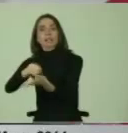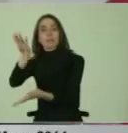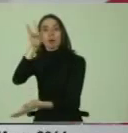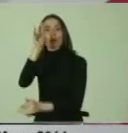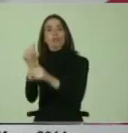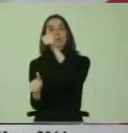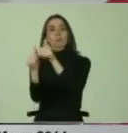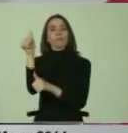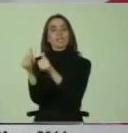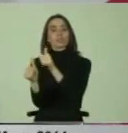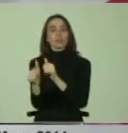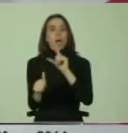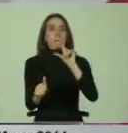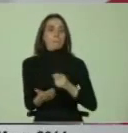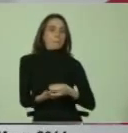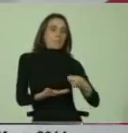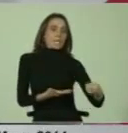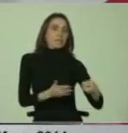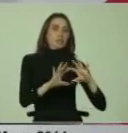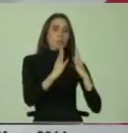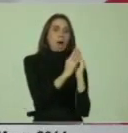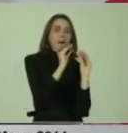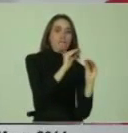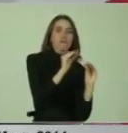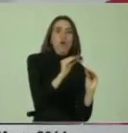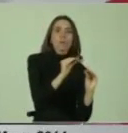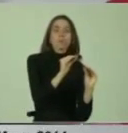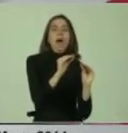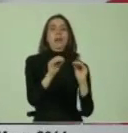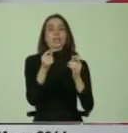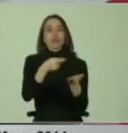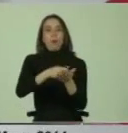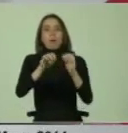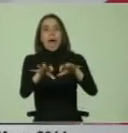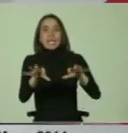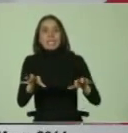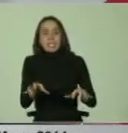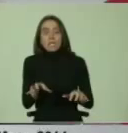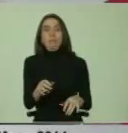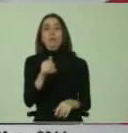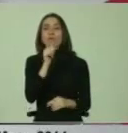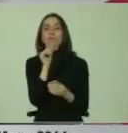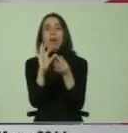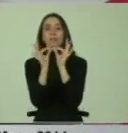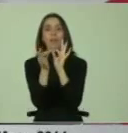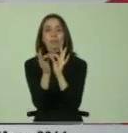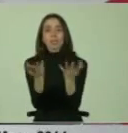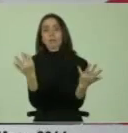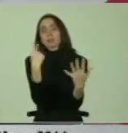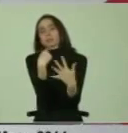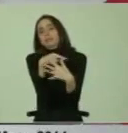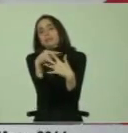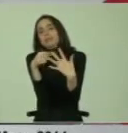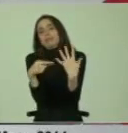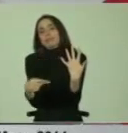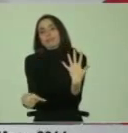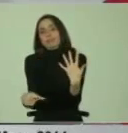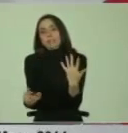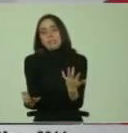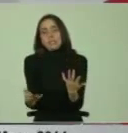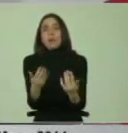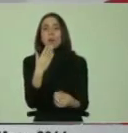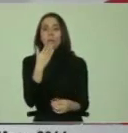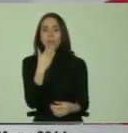profesionales y en menor medida en formación y en equipamientos, falta de intérpretes, etc. Y